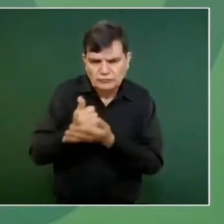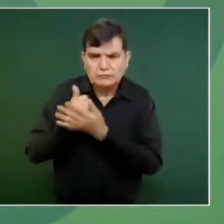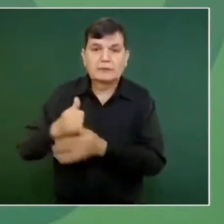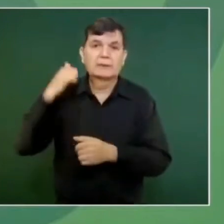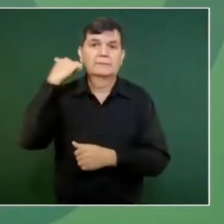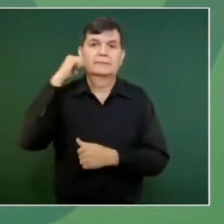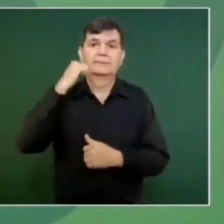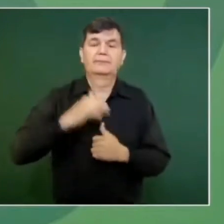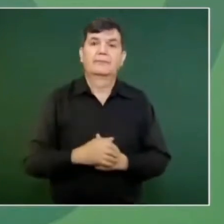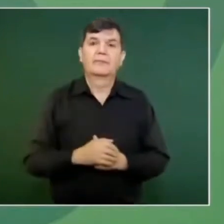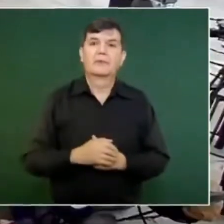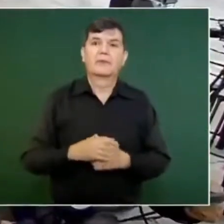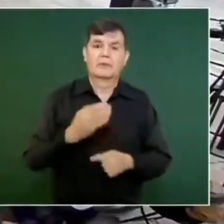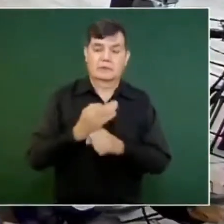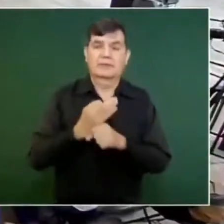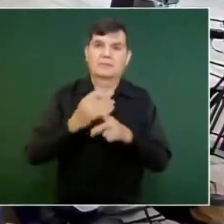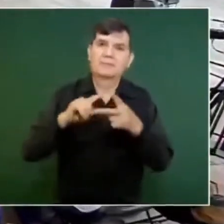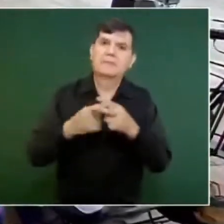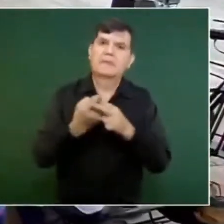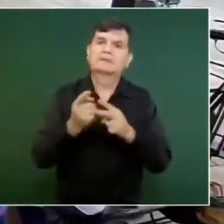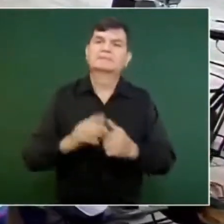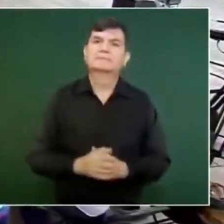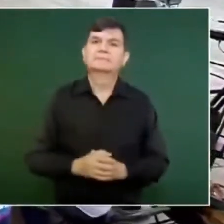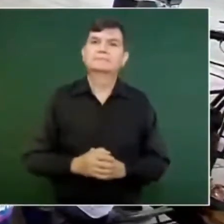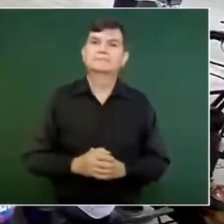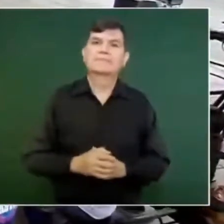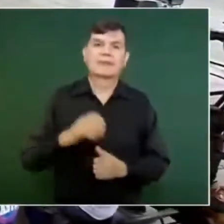Entonces, comenzamos con Evelyn. Gracias.